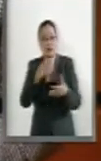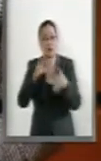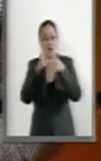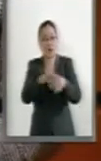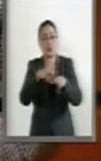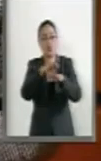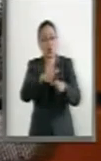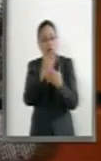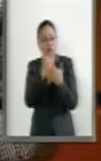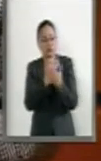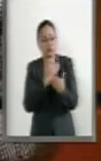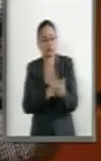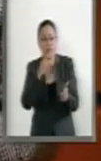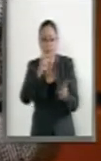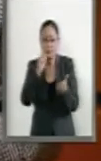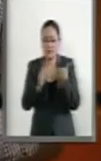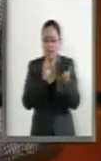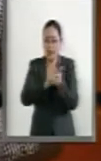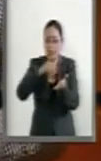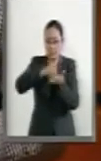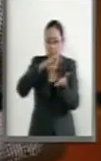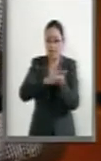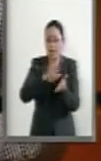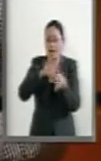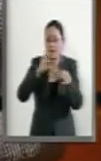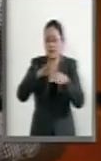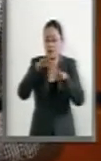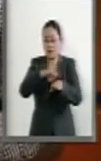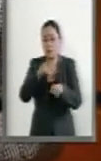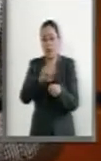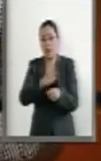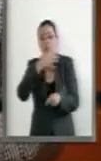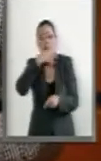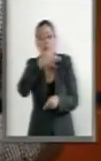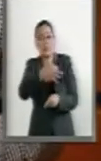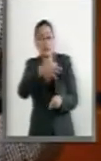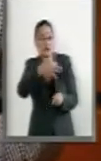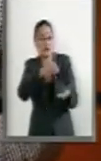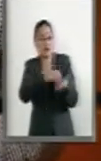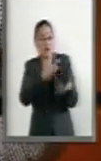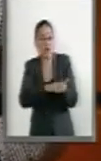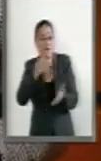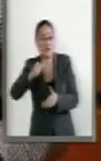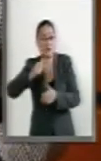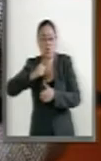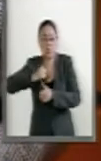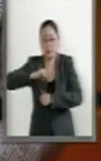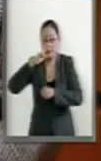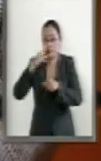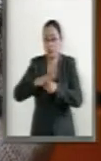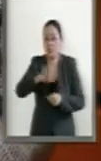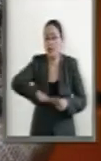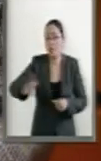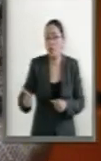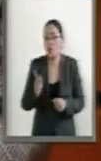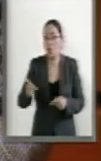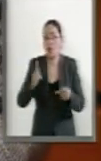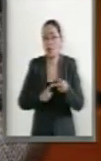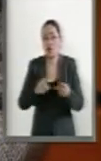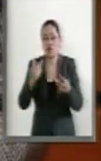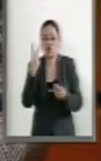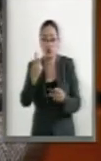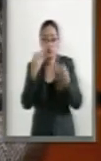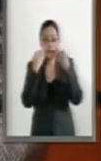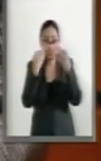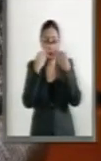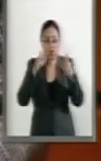pertinente que establece la misma ley, el cual dispone que la notificación hecha al comisariado con la participación de dos testigos o